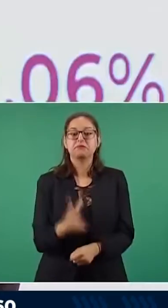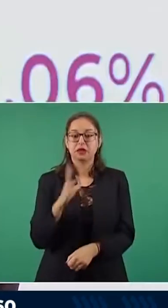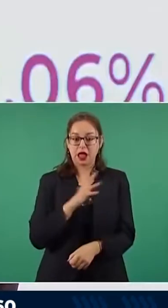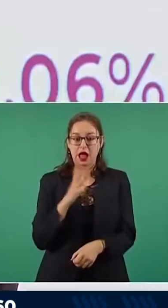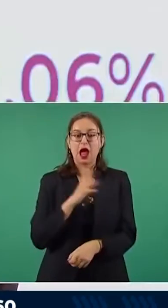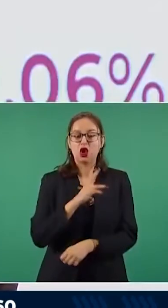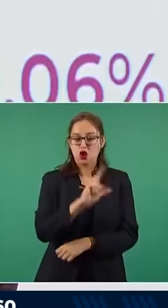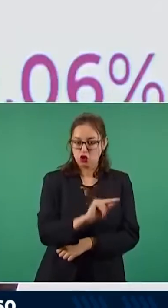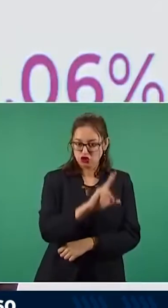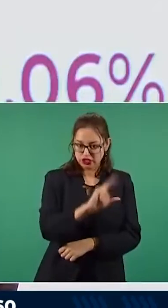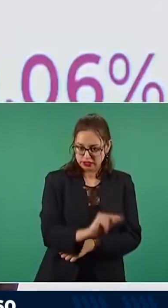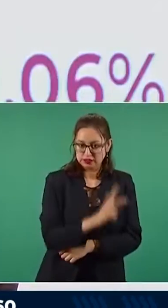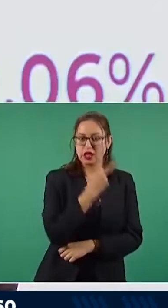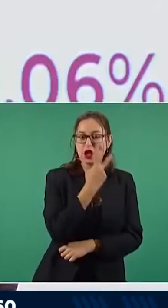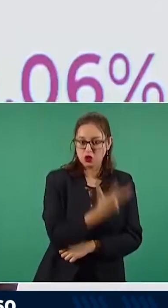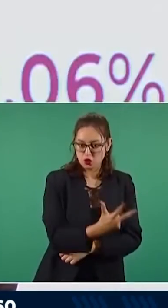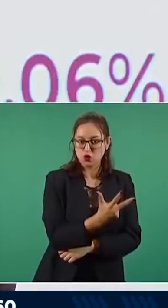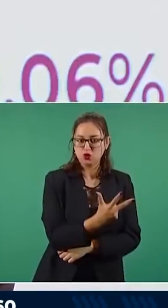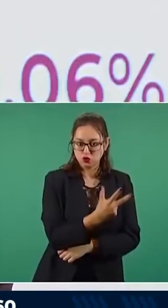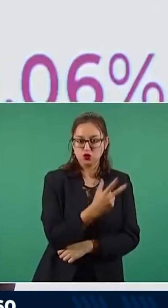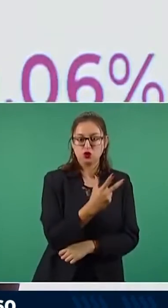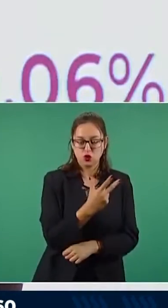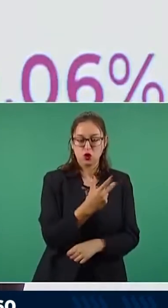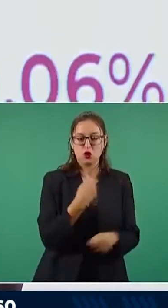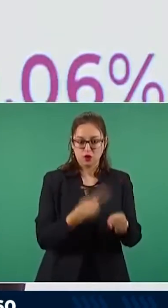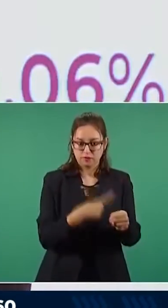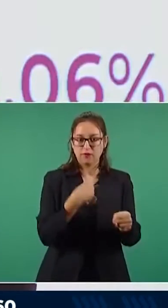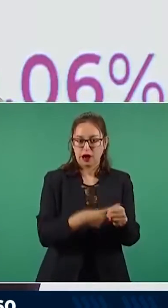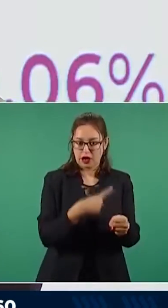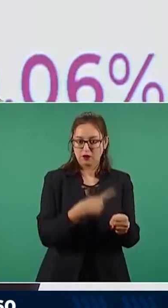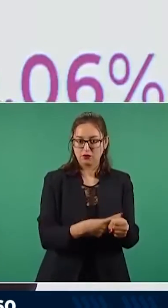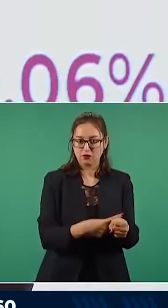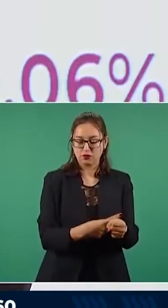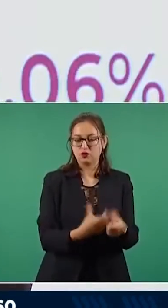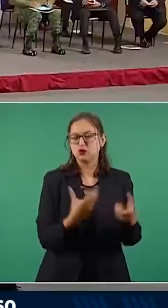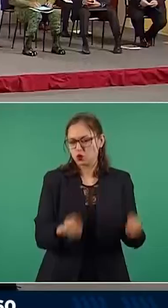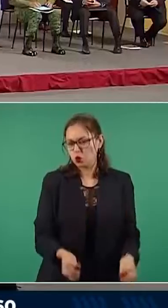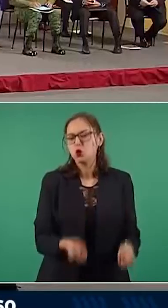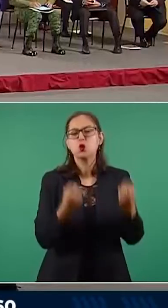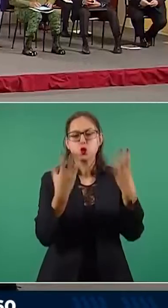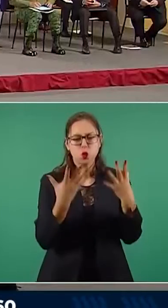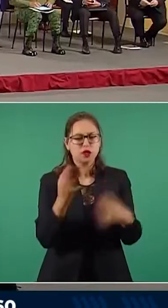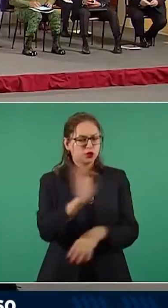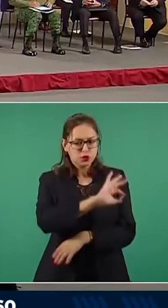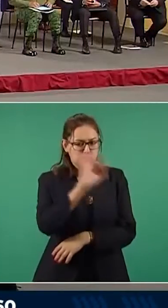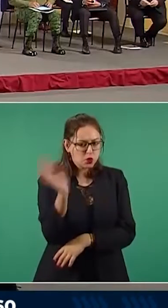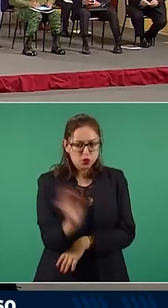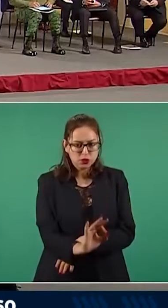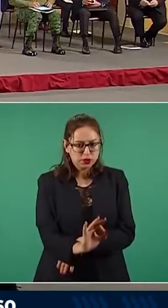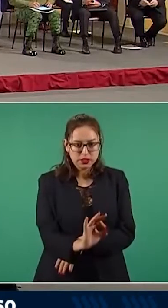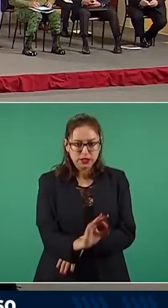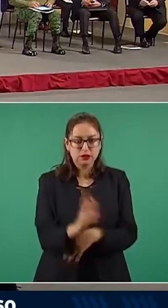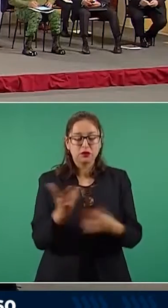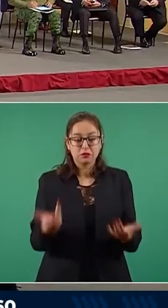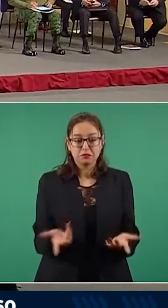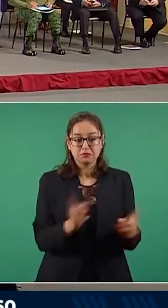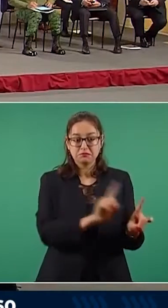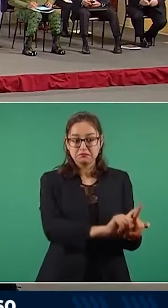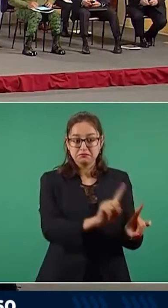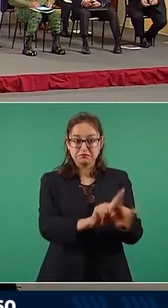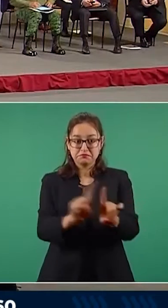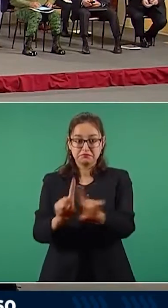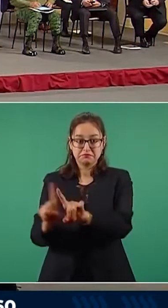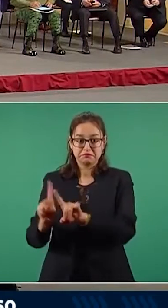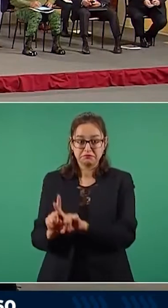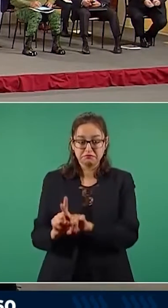doctor Gatell, 88 casos de escuelas, que esto representaría en lo que se refiere al porcentaje de escuelas en las que se han detectado